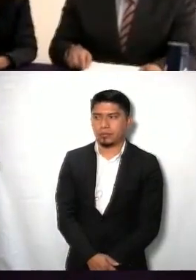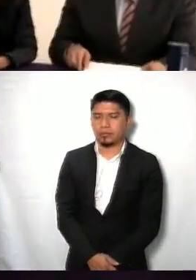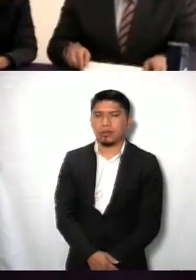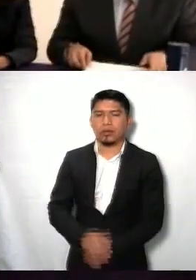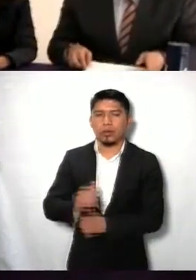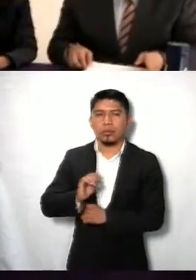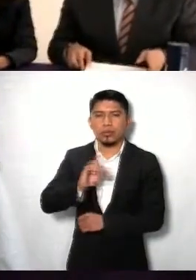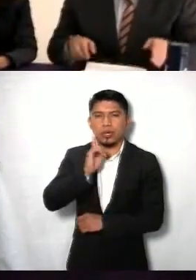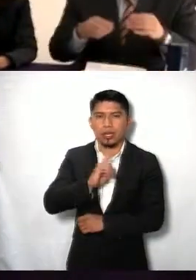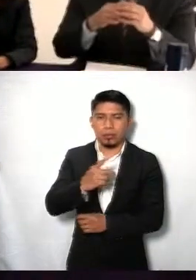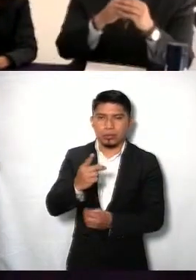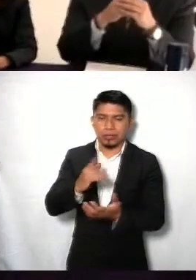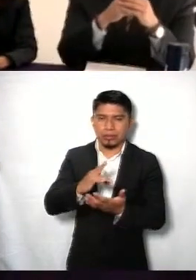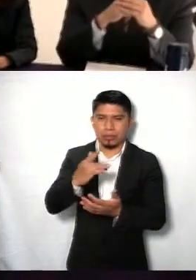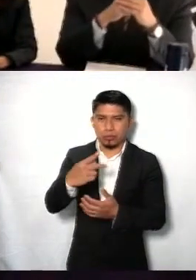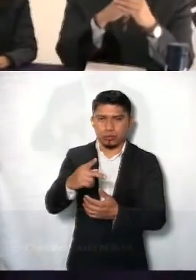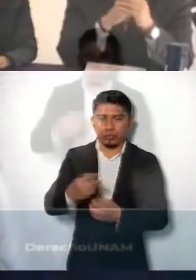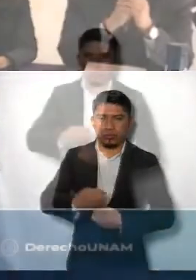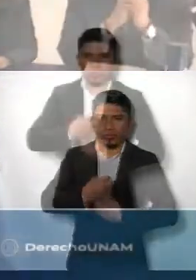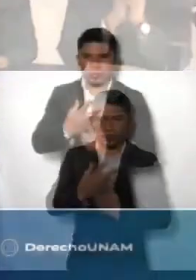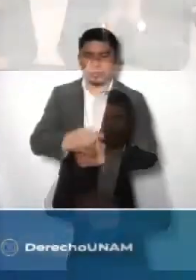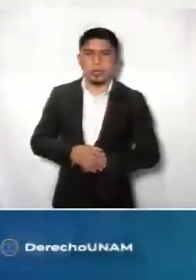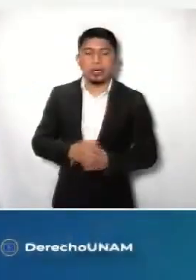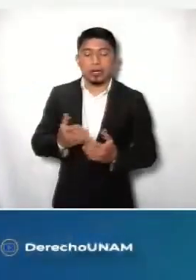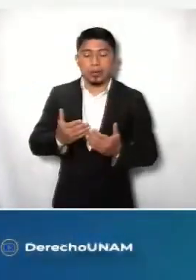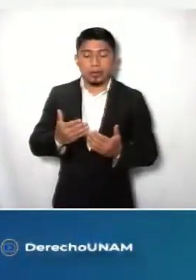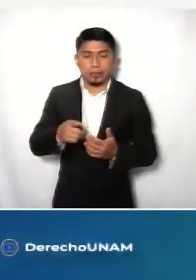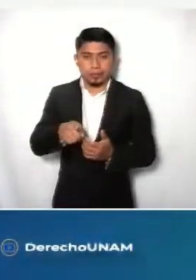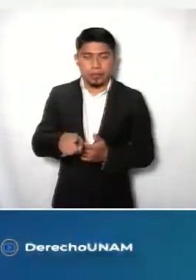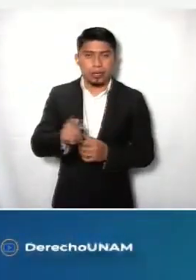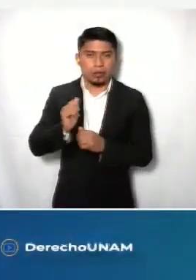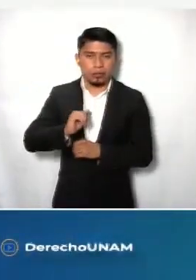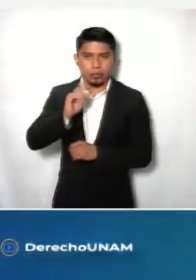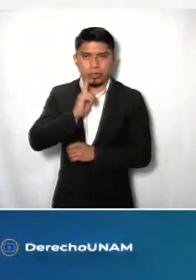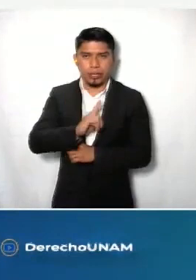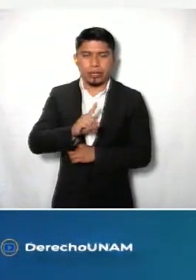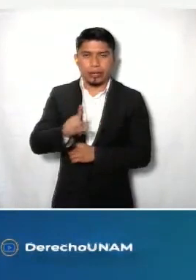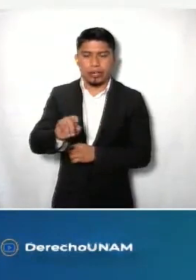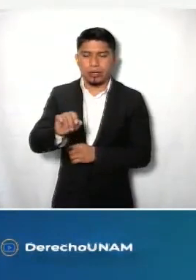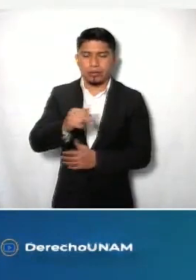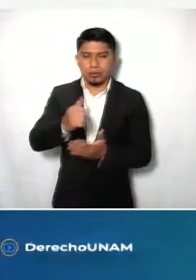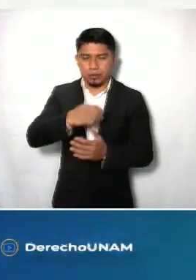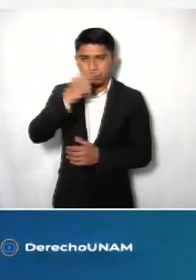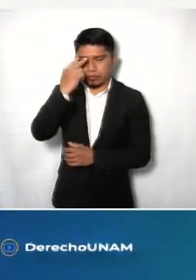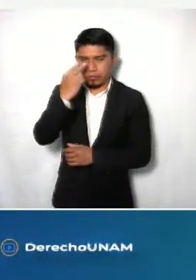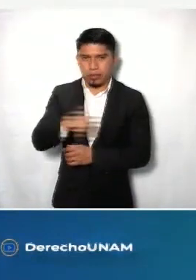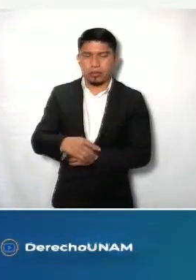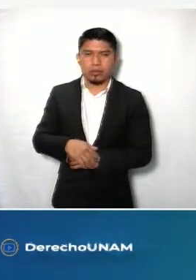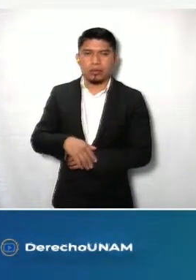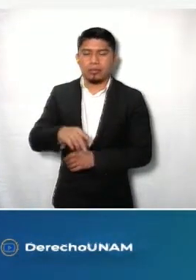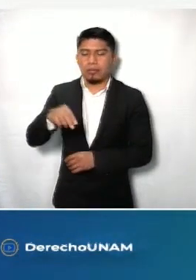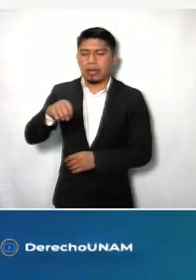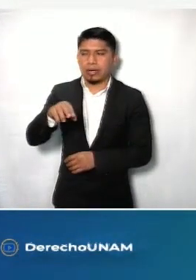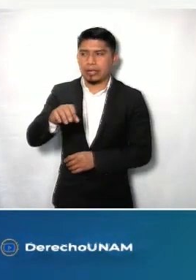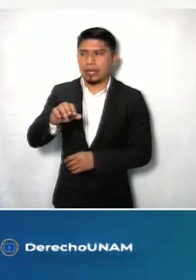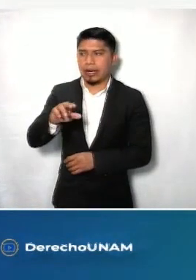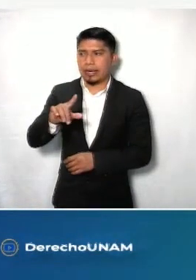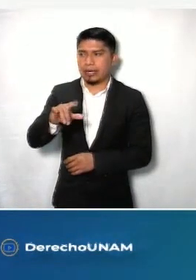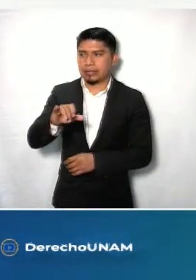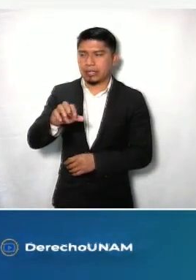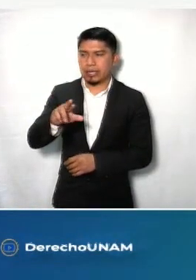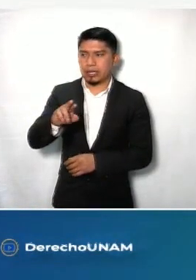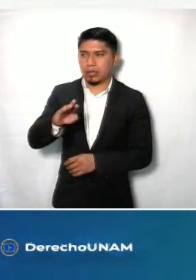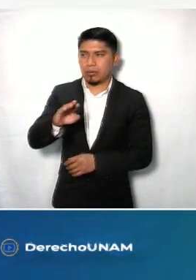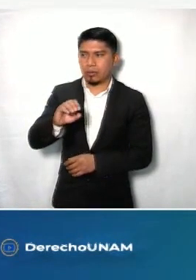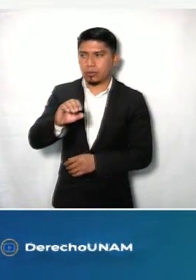Muchas gracias, comisionada, por su mensaje. Cedo el uso de la voz a la comisionada ciudadana del INFO Ciudad de México, Marina Alicia San